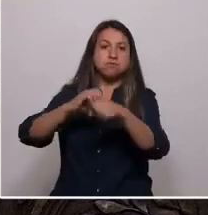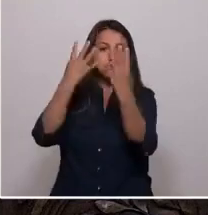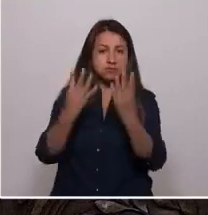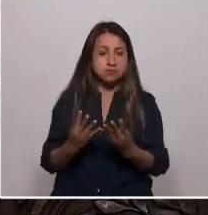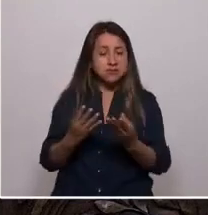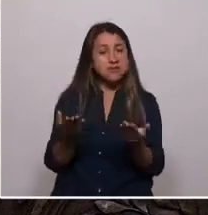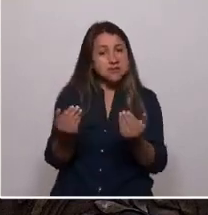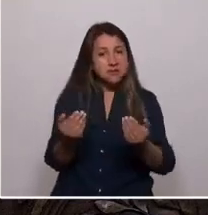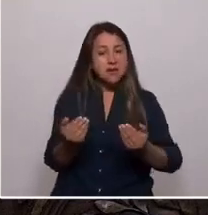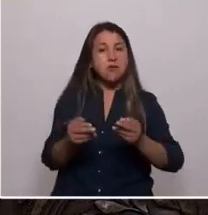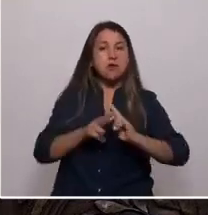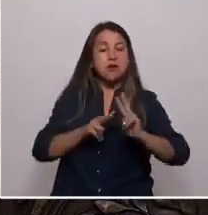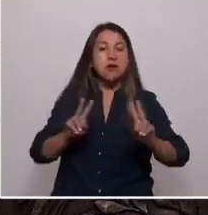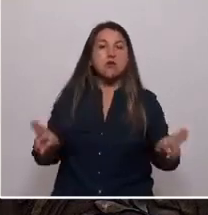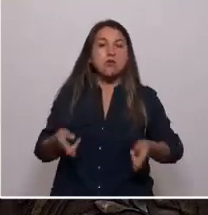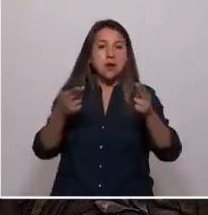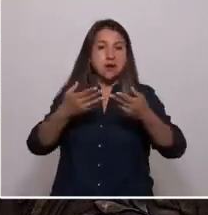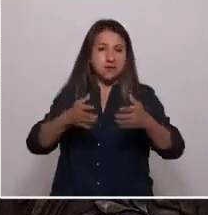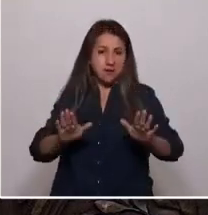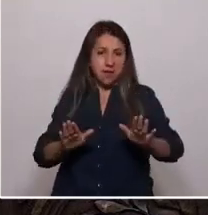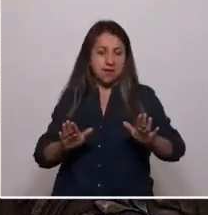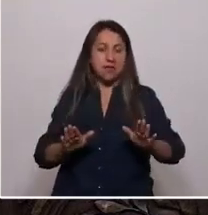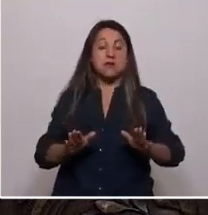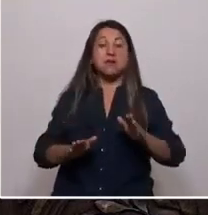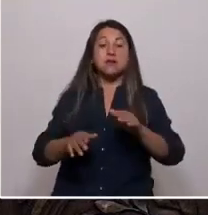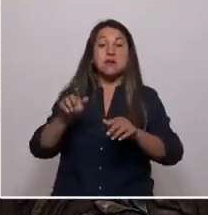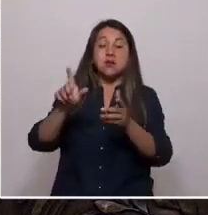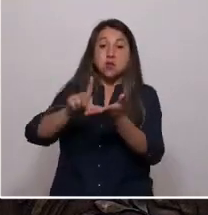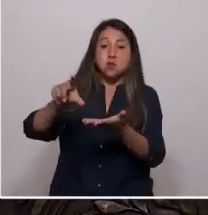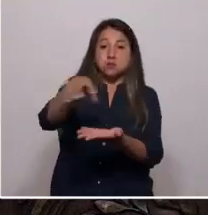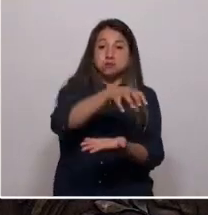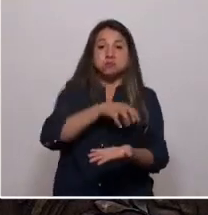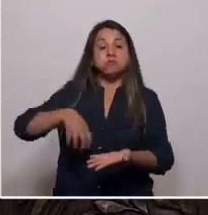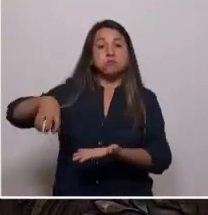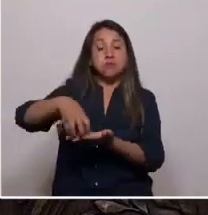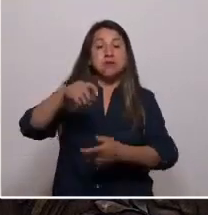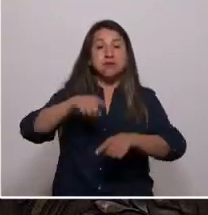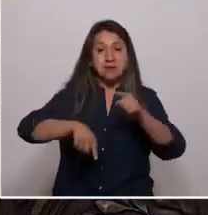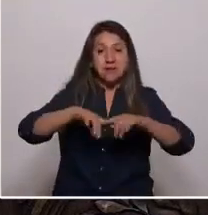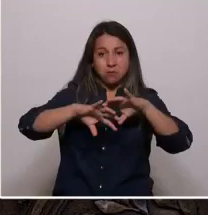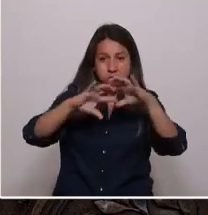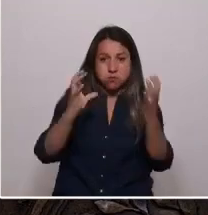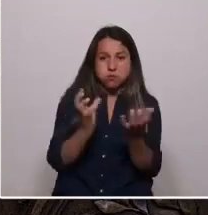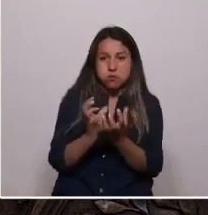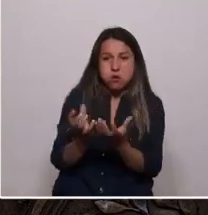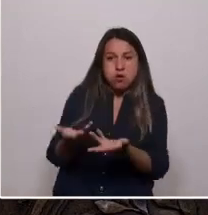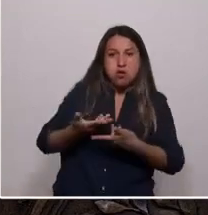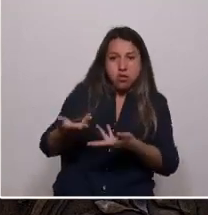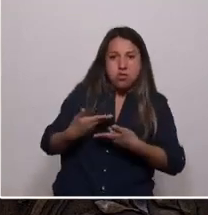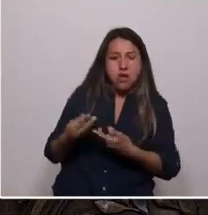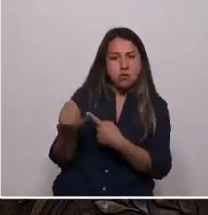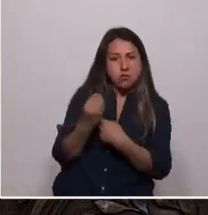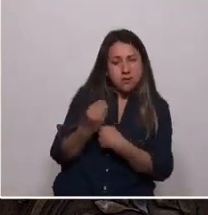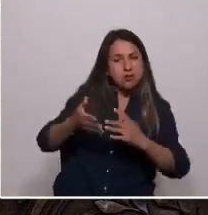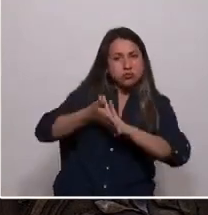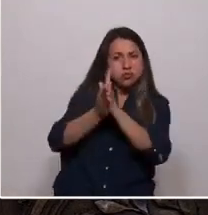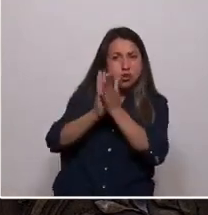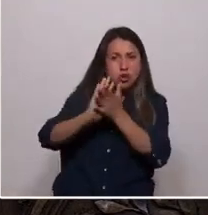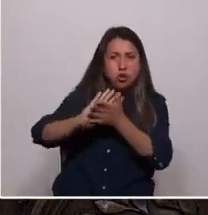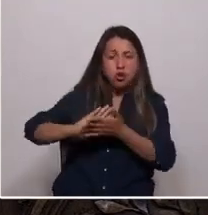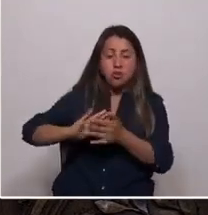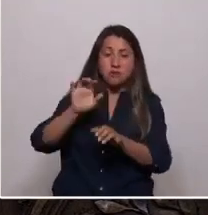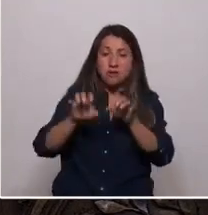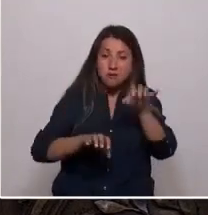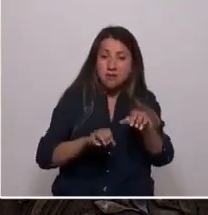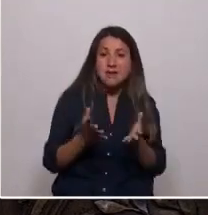reparo y su libertad. En los territorios, en la tierra que nos sostiene y nos provee de todo lo que nosotros y todas las especies que habitan